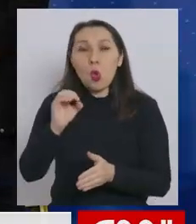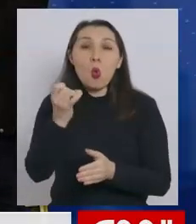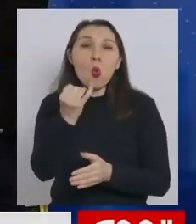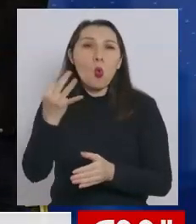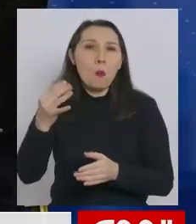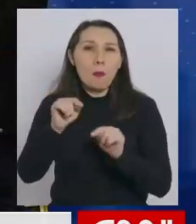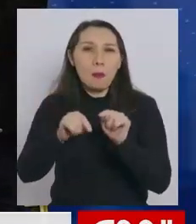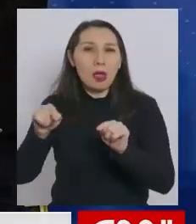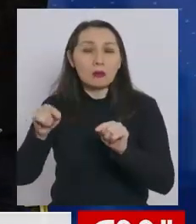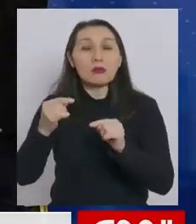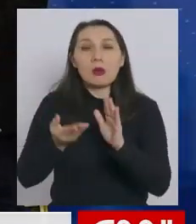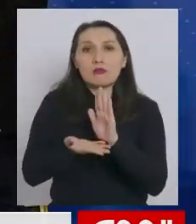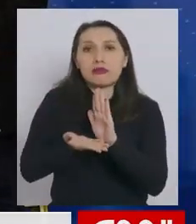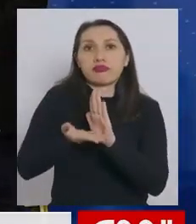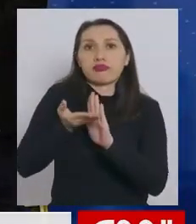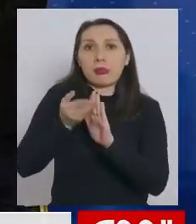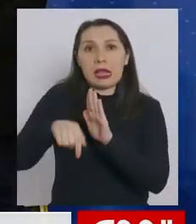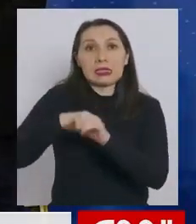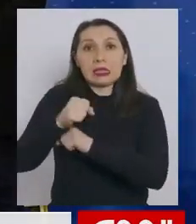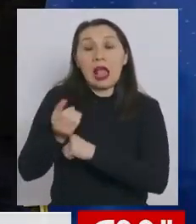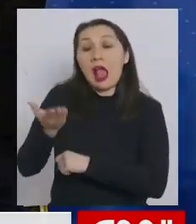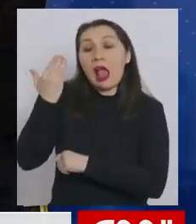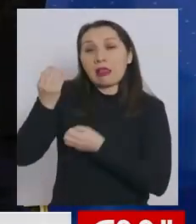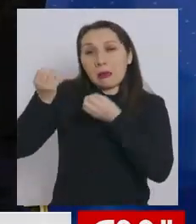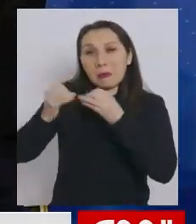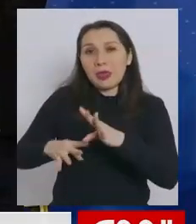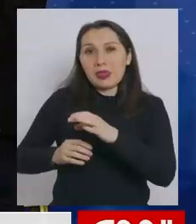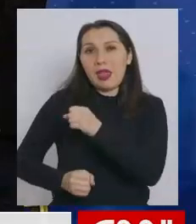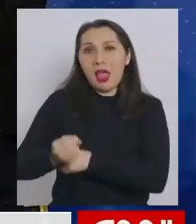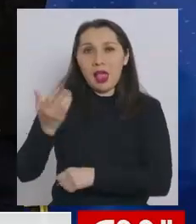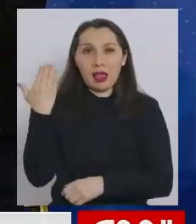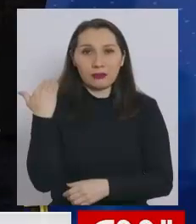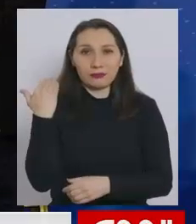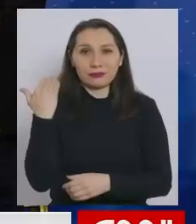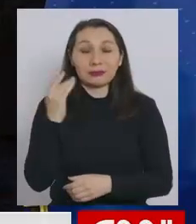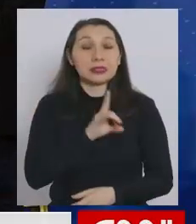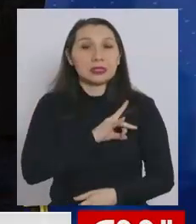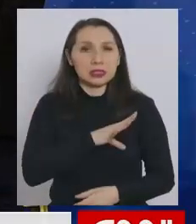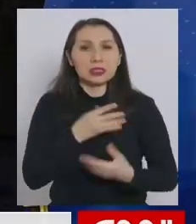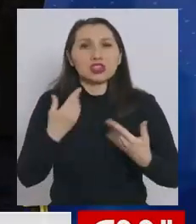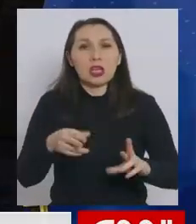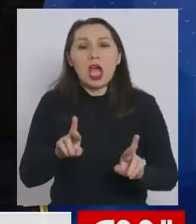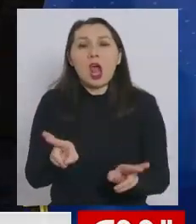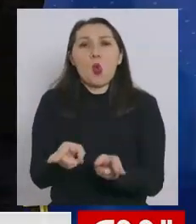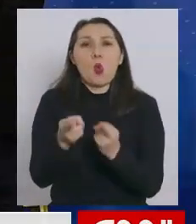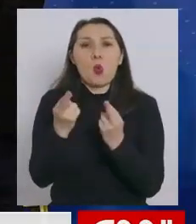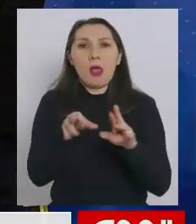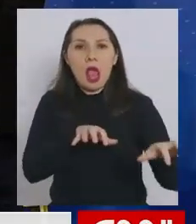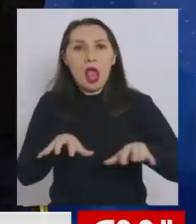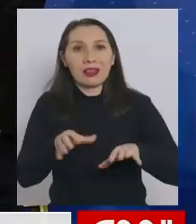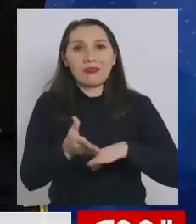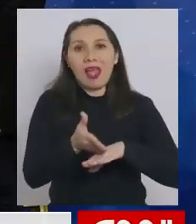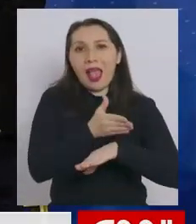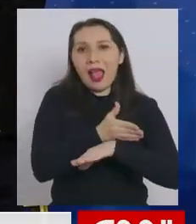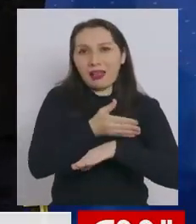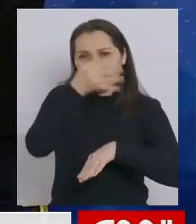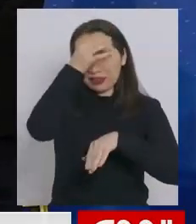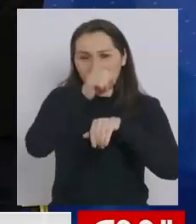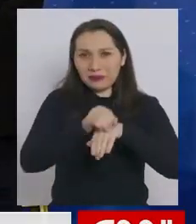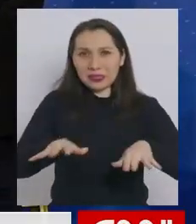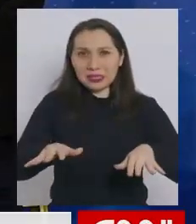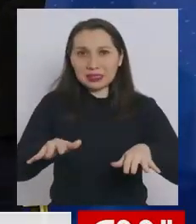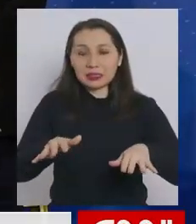Y por tanto vamos a crecer más este año de los que perdimos el año pasado. Chile ya recuperó los niveles de actividad previos a la pandemia.